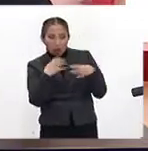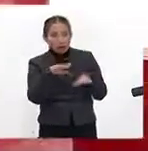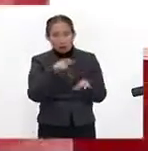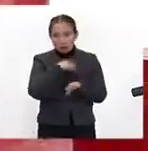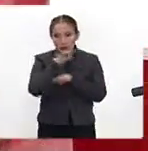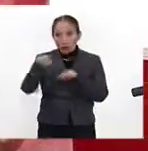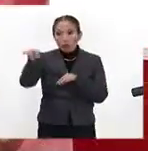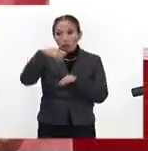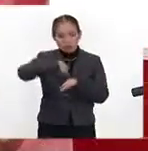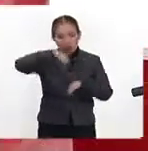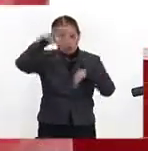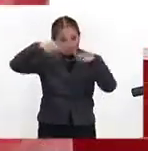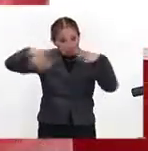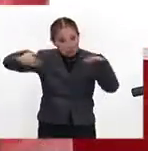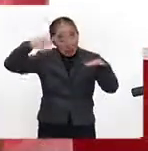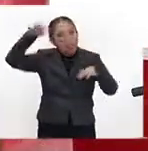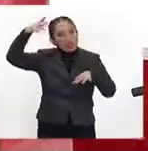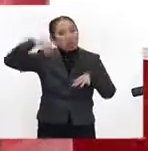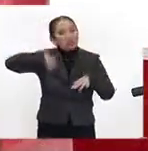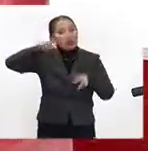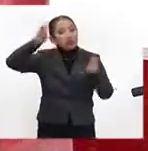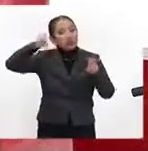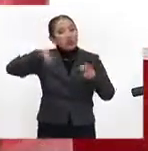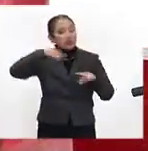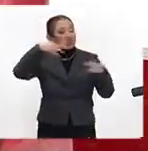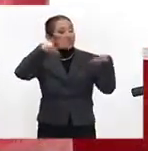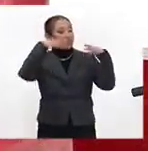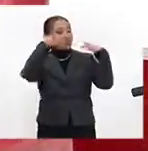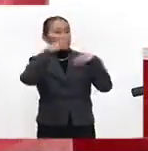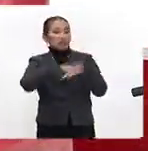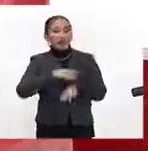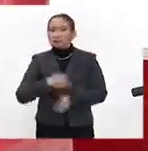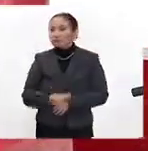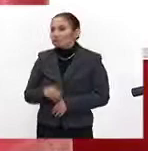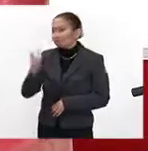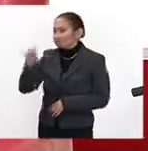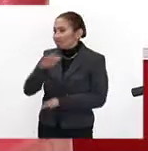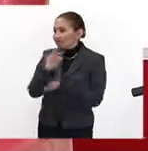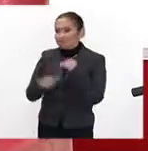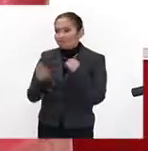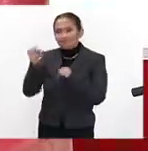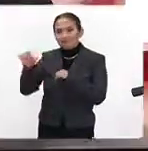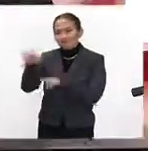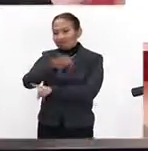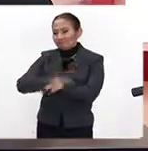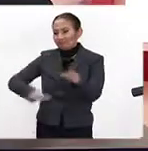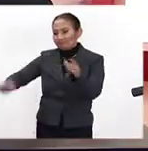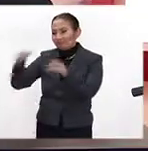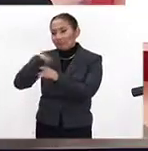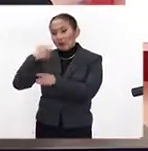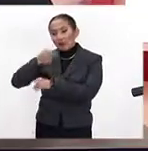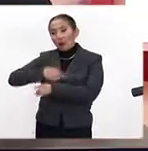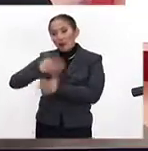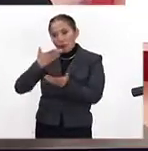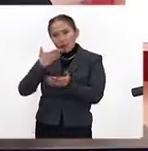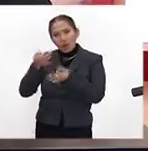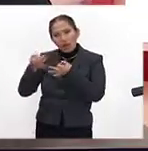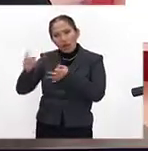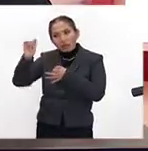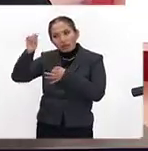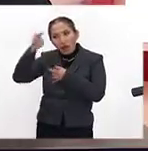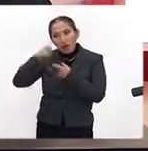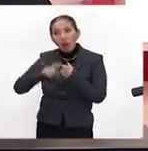todos, hasta los adultos, en un tema narcisista cada vez mayor. Exacto, todos somos parte de estas redes que son fascinantes, la